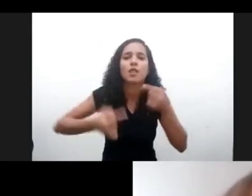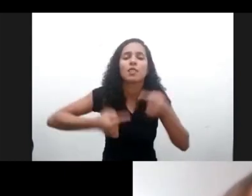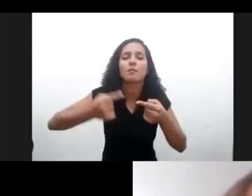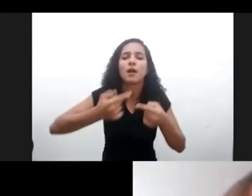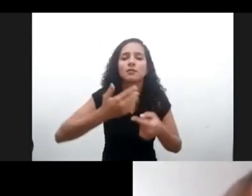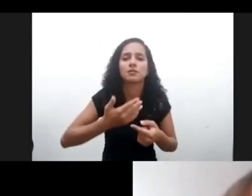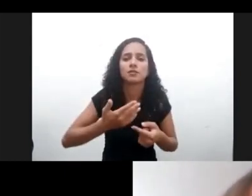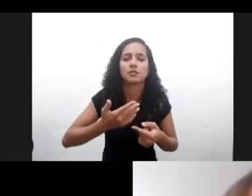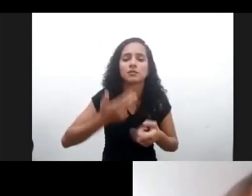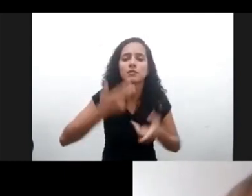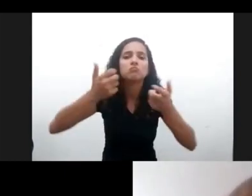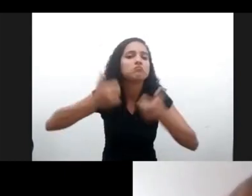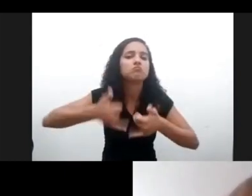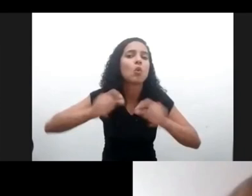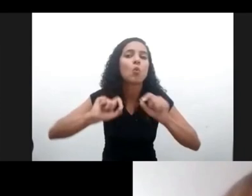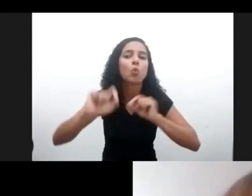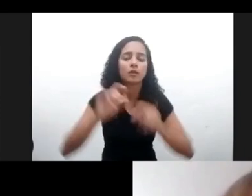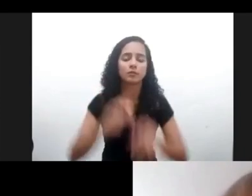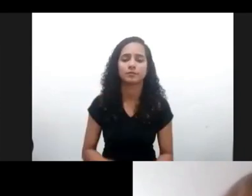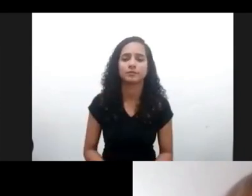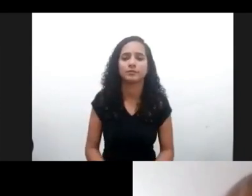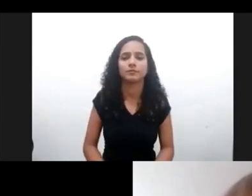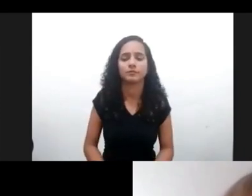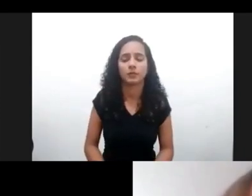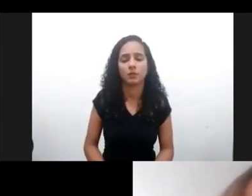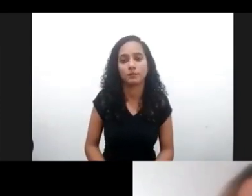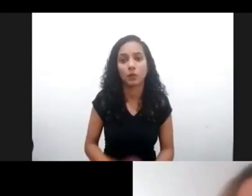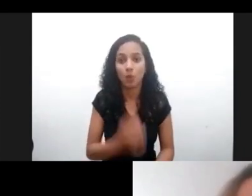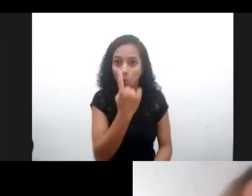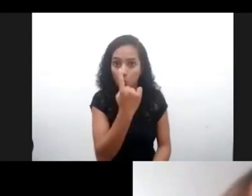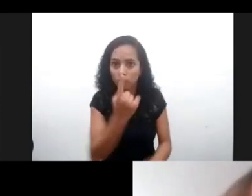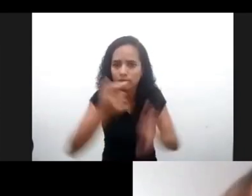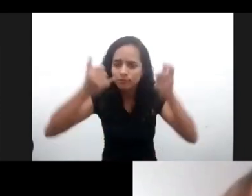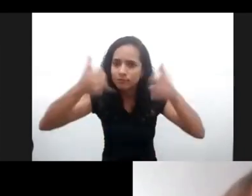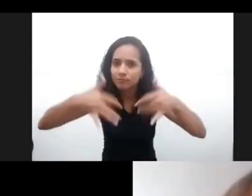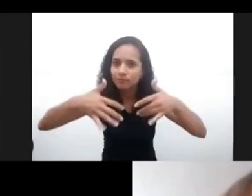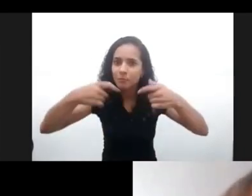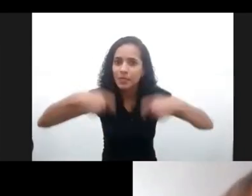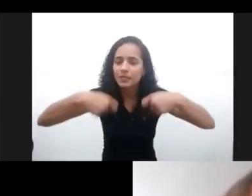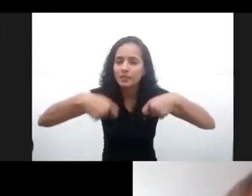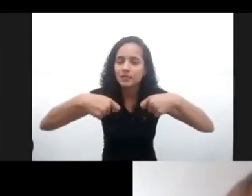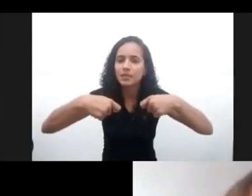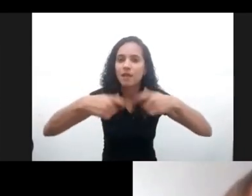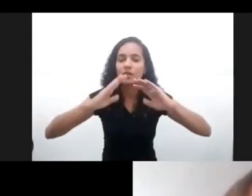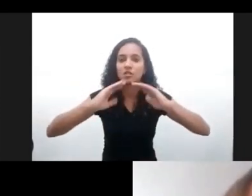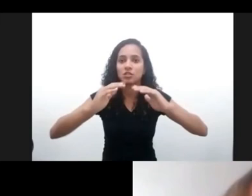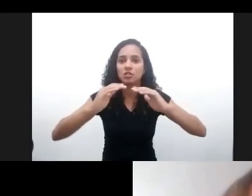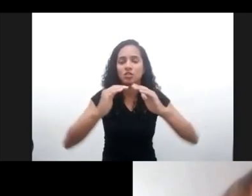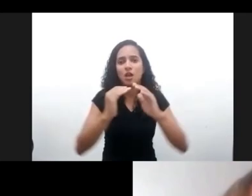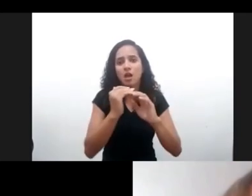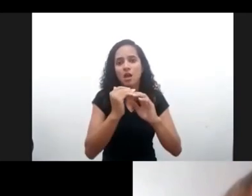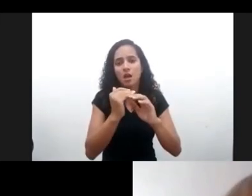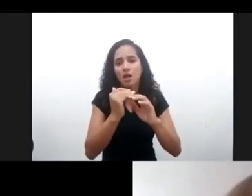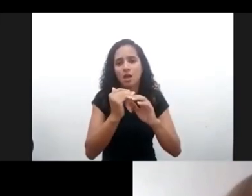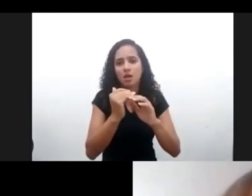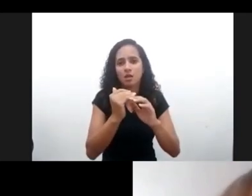Voy a resaltar uno que debiera estar superado, pero nuestra región, como fue señalado, con el gran nivel de inequidad